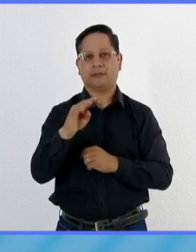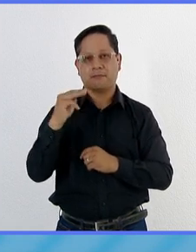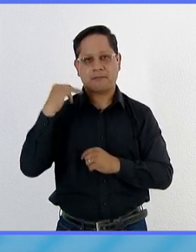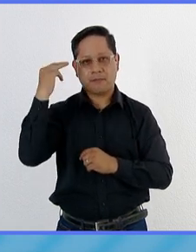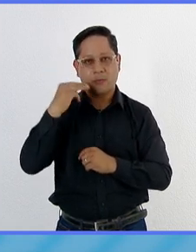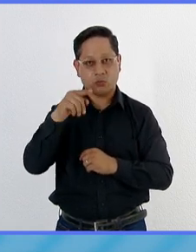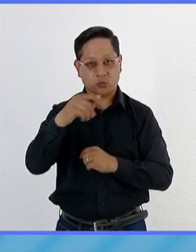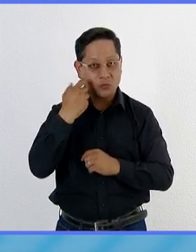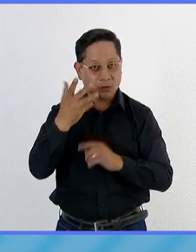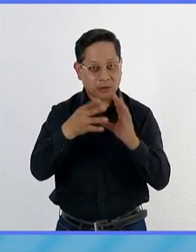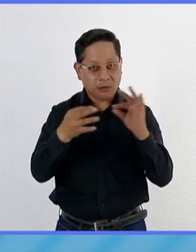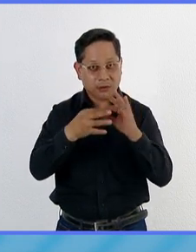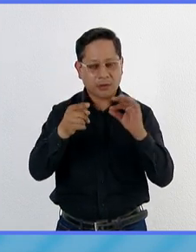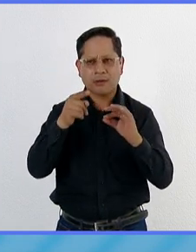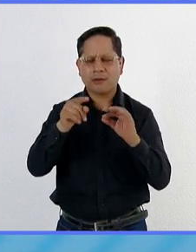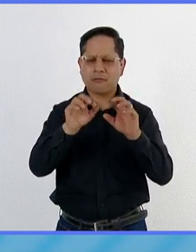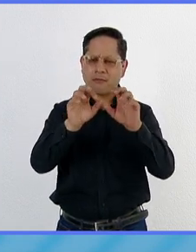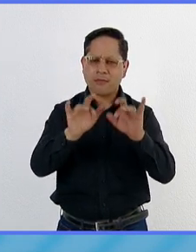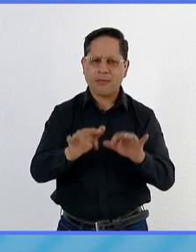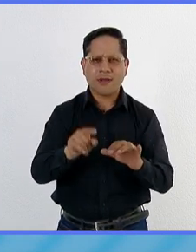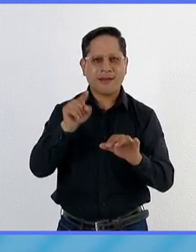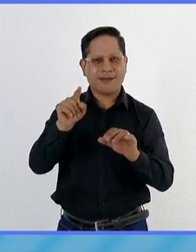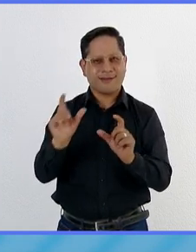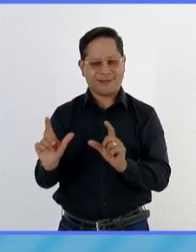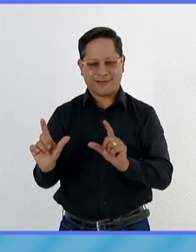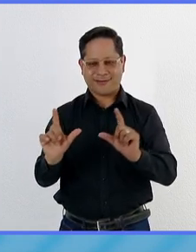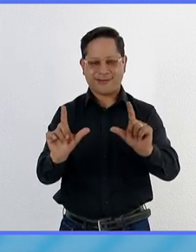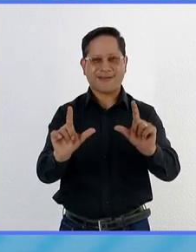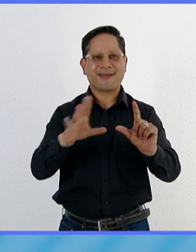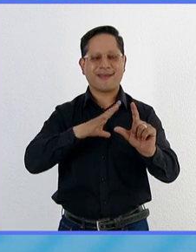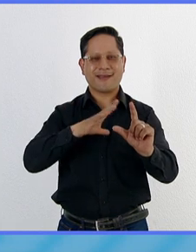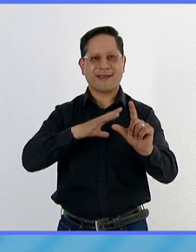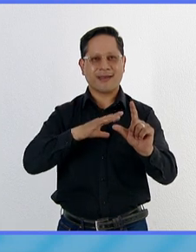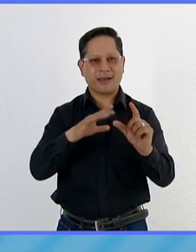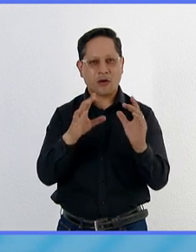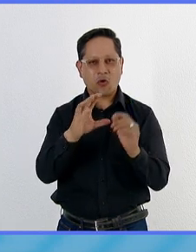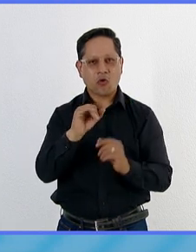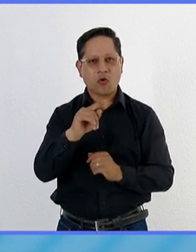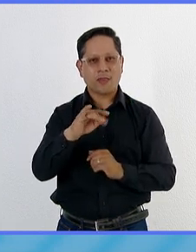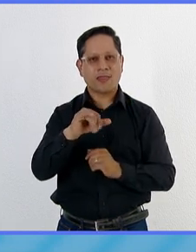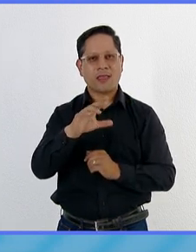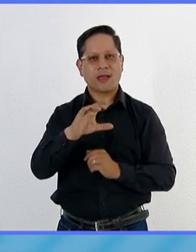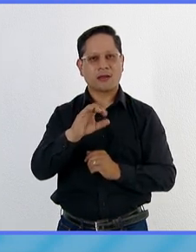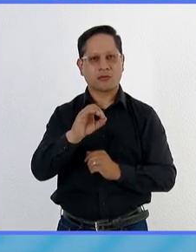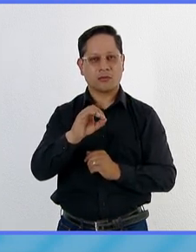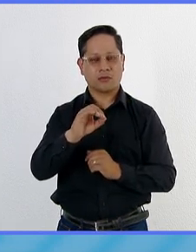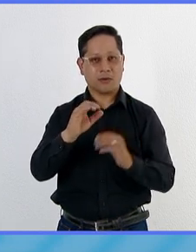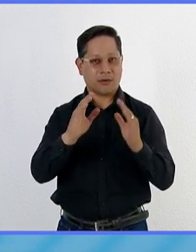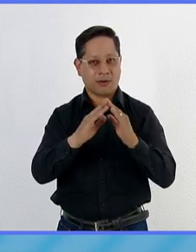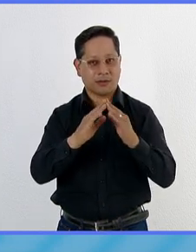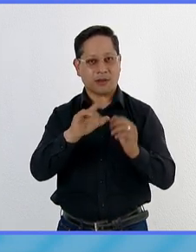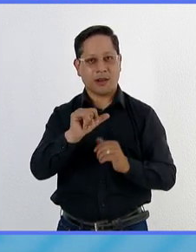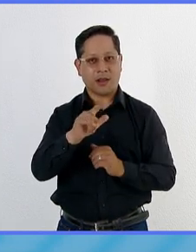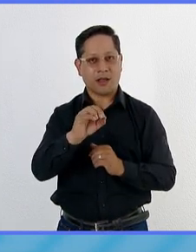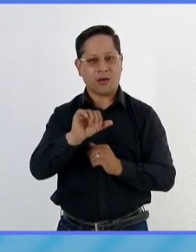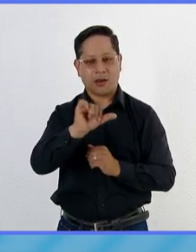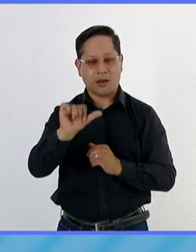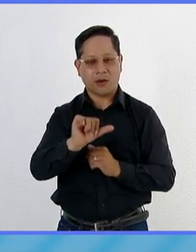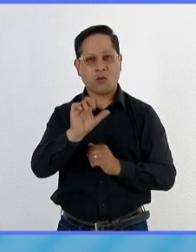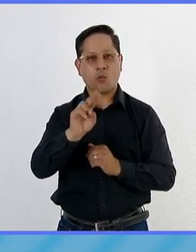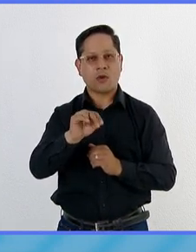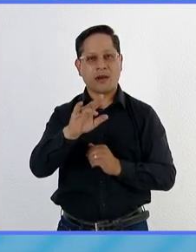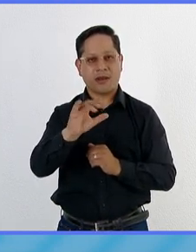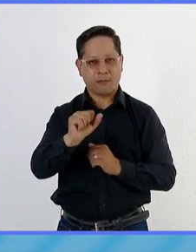detalles pueden escribir al correo que aparece en nuestra pantalla contacto arroba casadelago.unam.mx